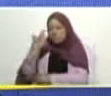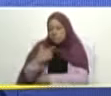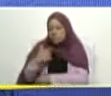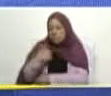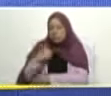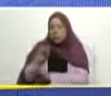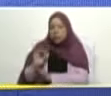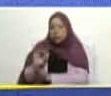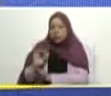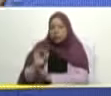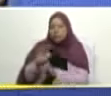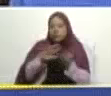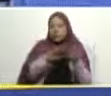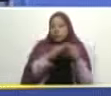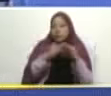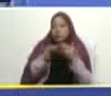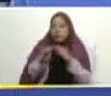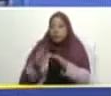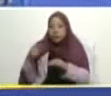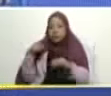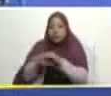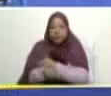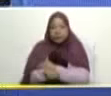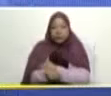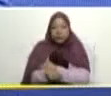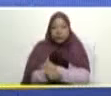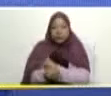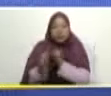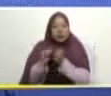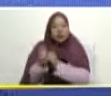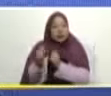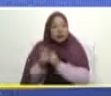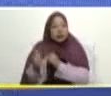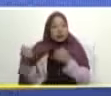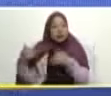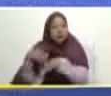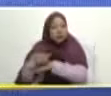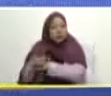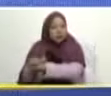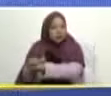barrio adentro también deportivo la integra